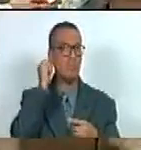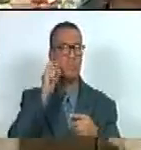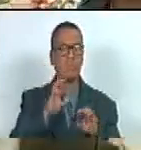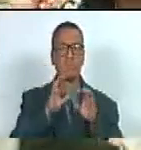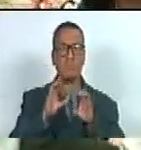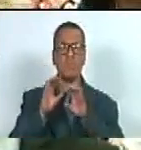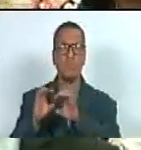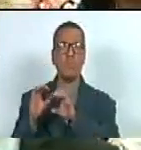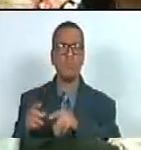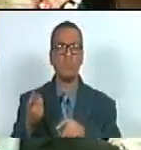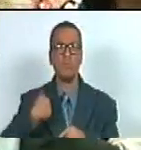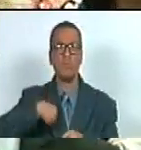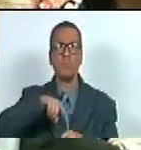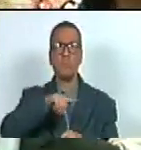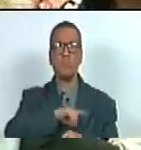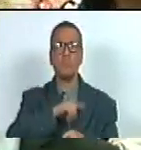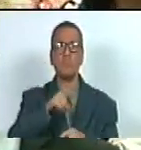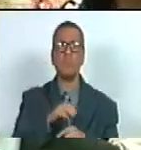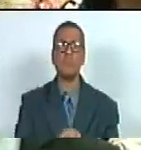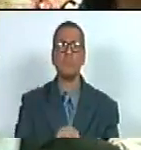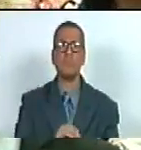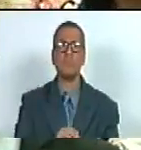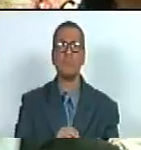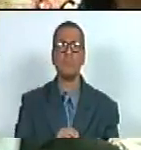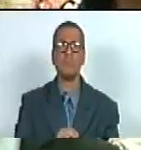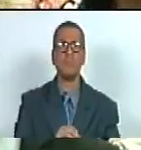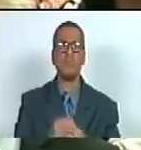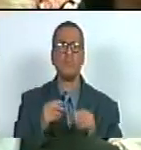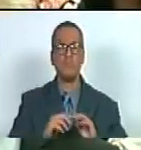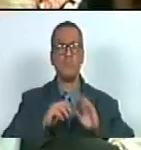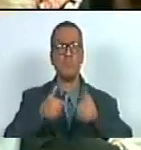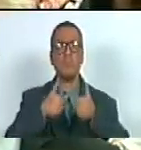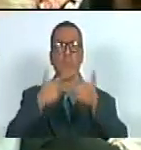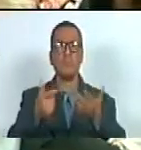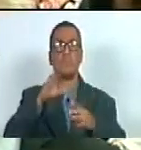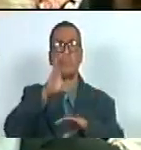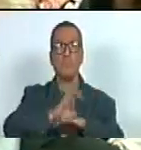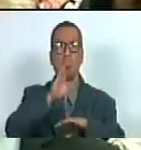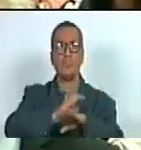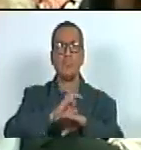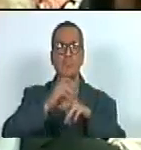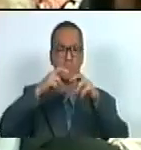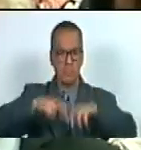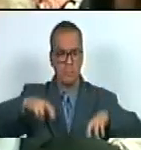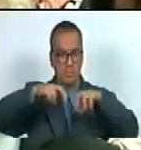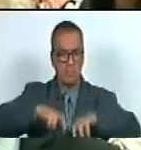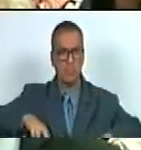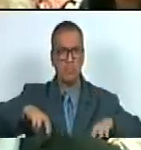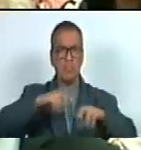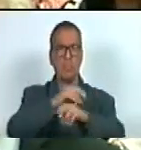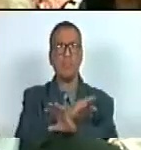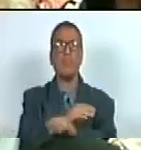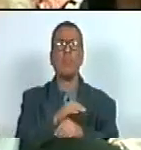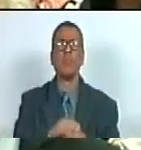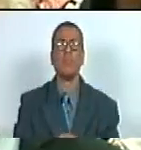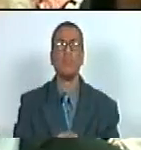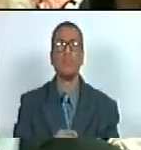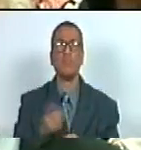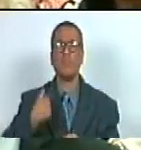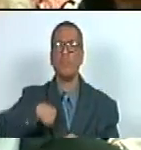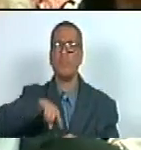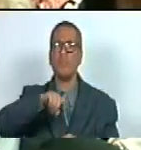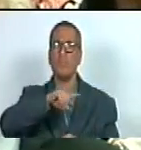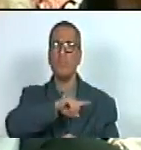nos calamos cuando inauguró un centro de explotación sexual nos